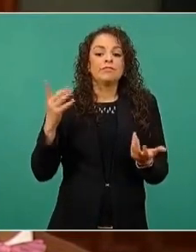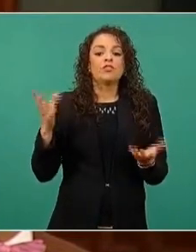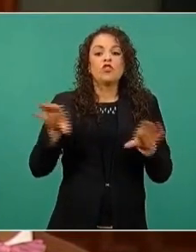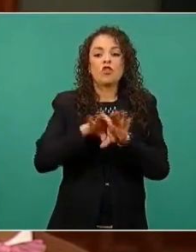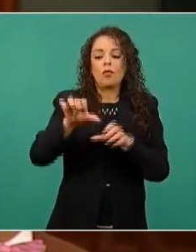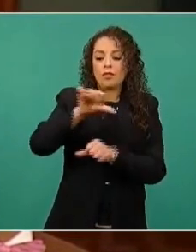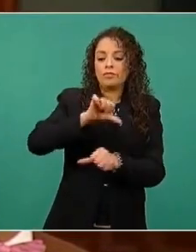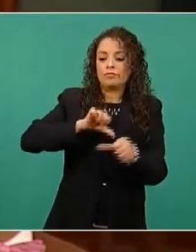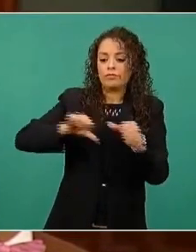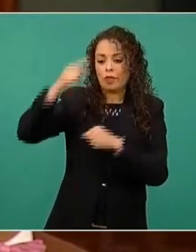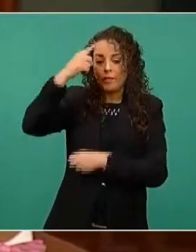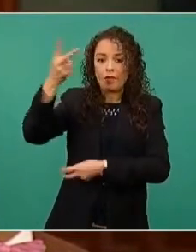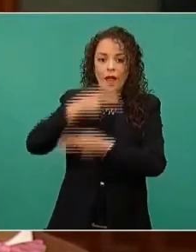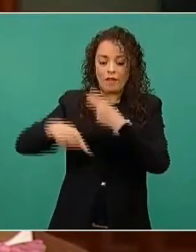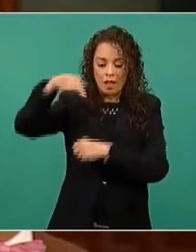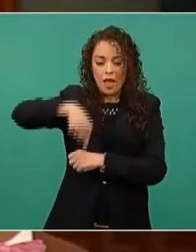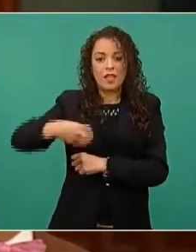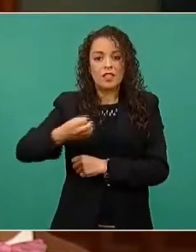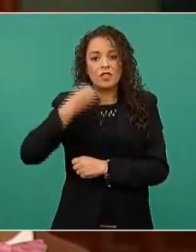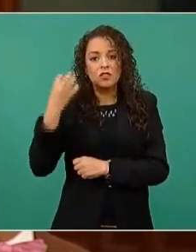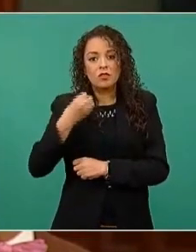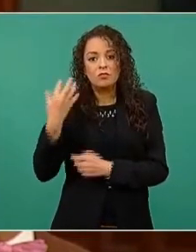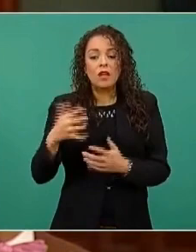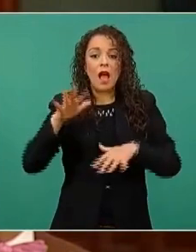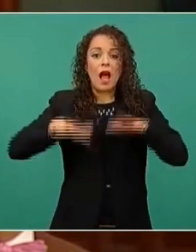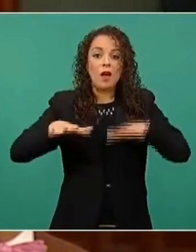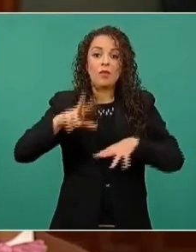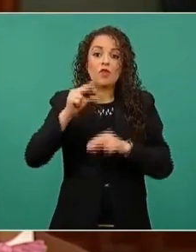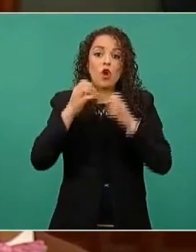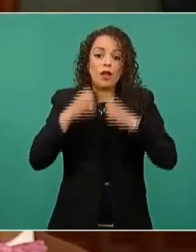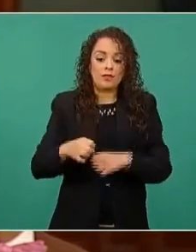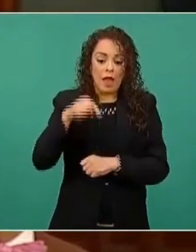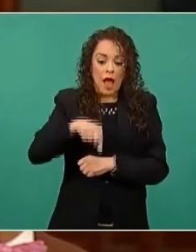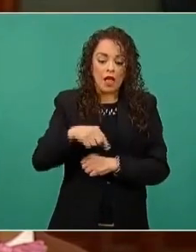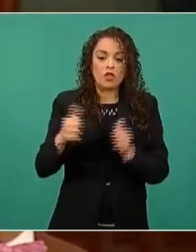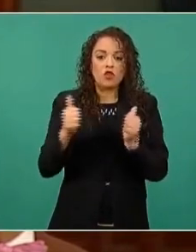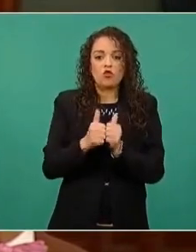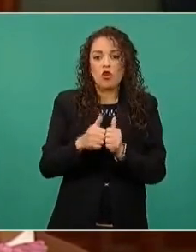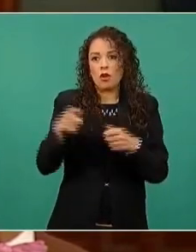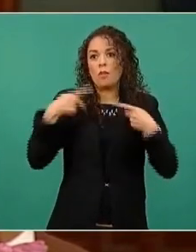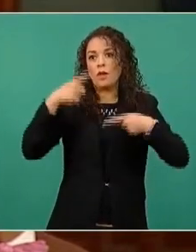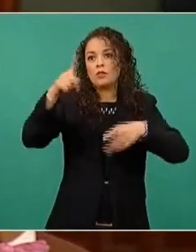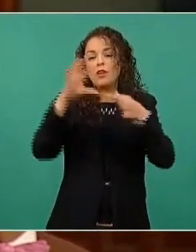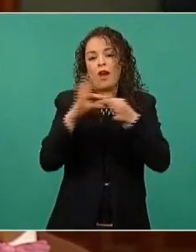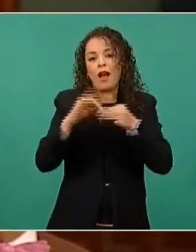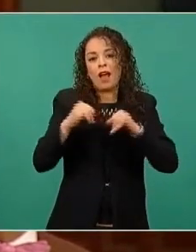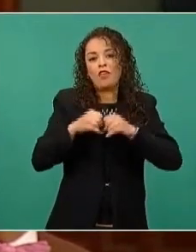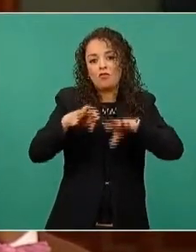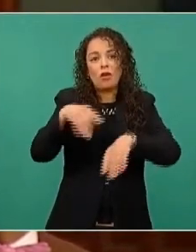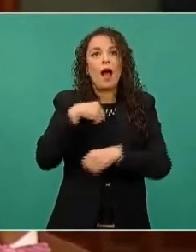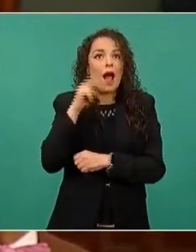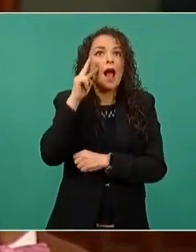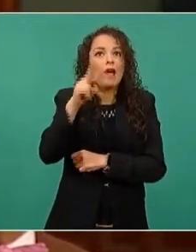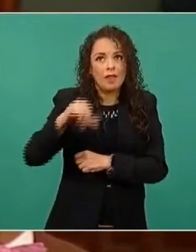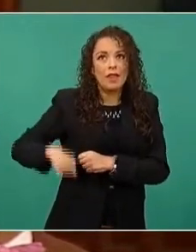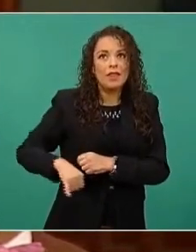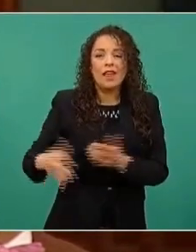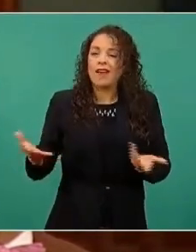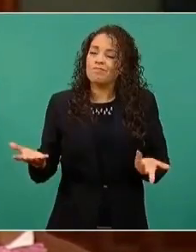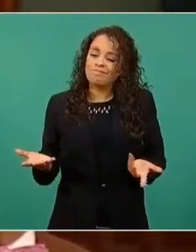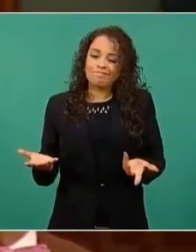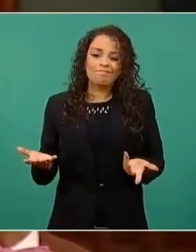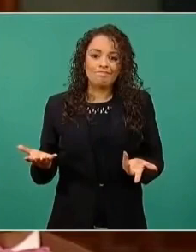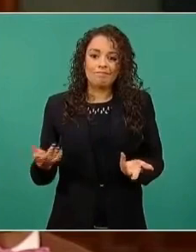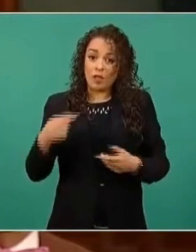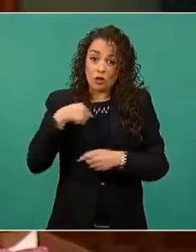pues a veces no podemos estar en el informe, no es por ser grosero ni mucho menos, pero simplemente sí